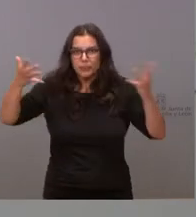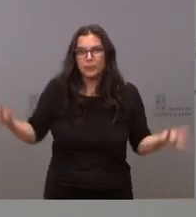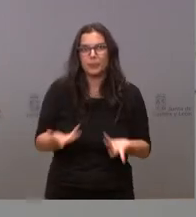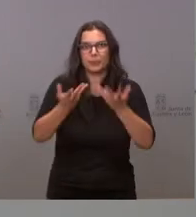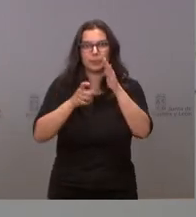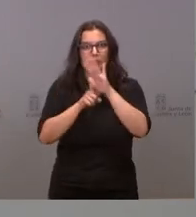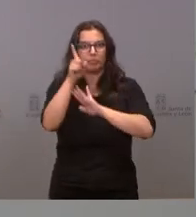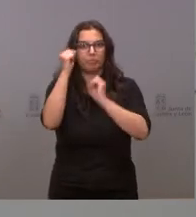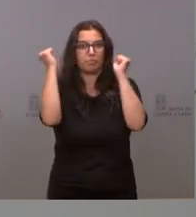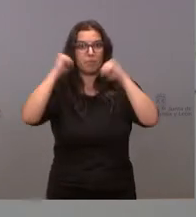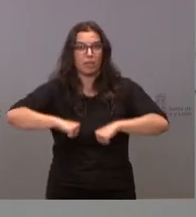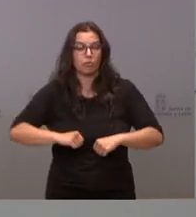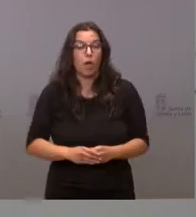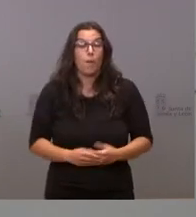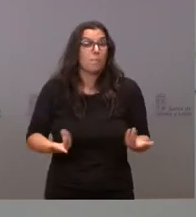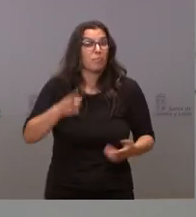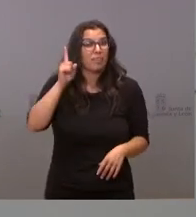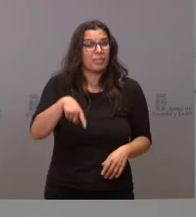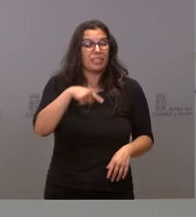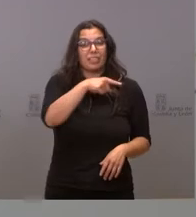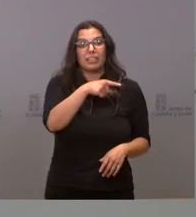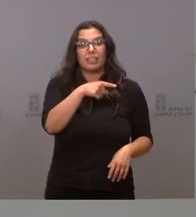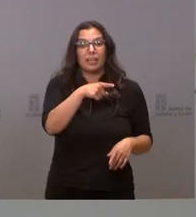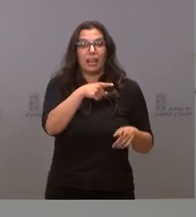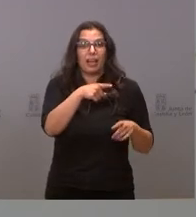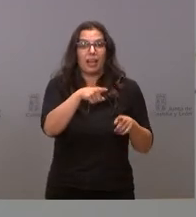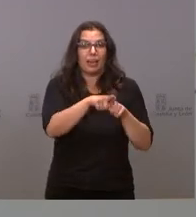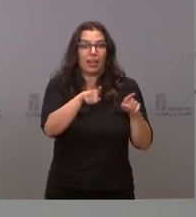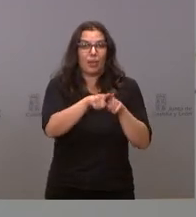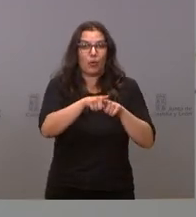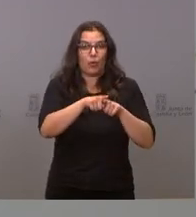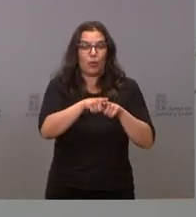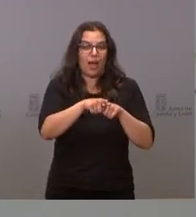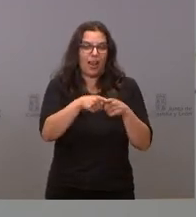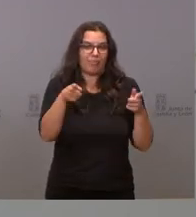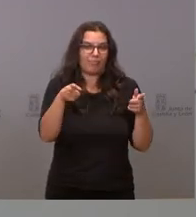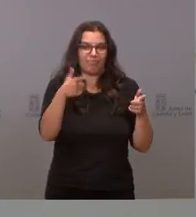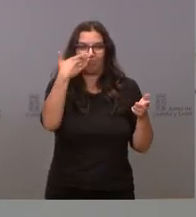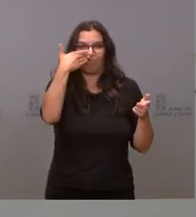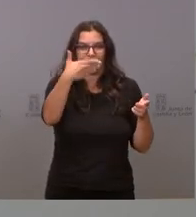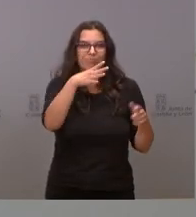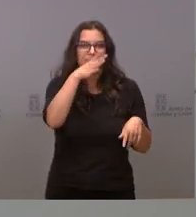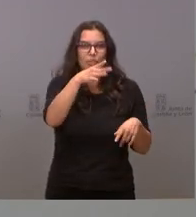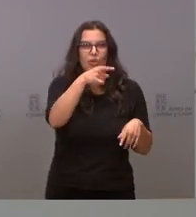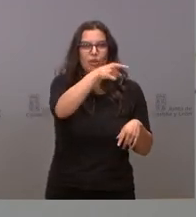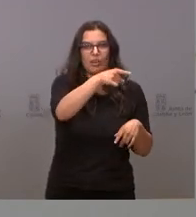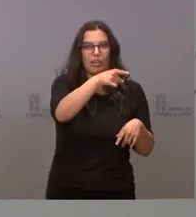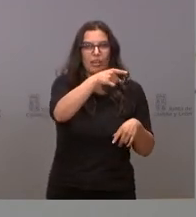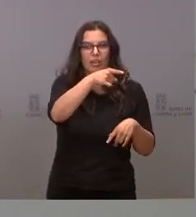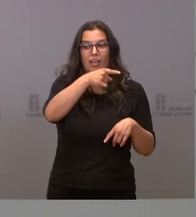pacto, o cuando se le cayó la máscara al presentar de manera obligada